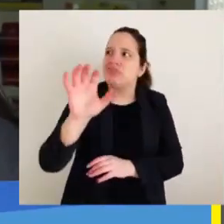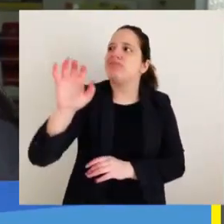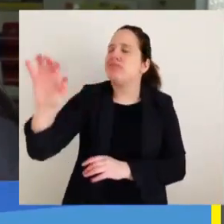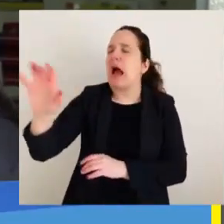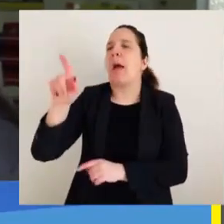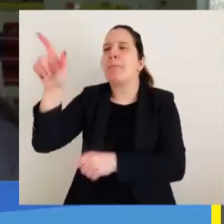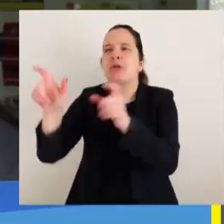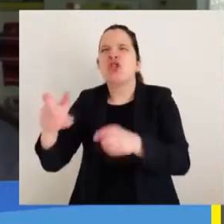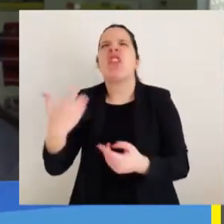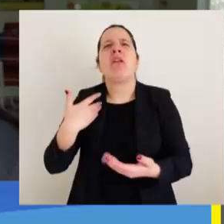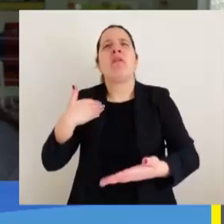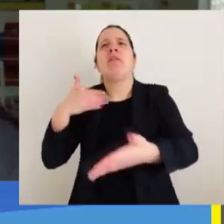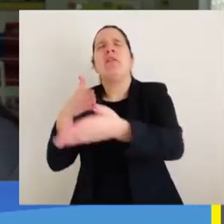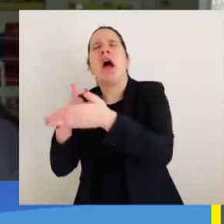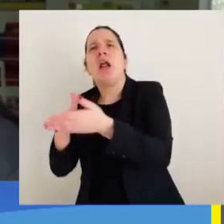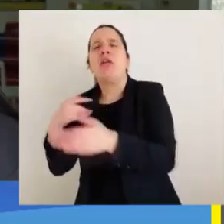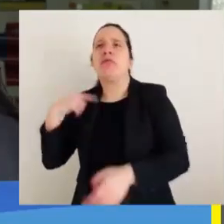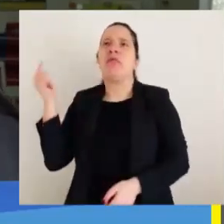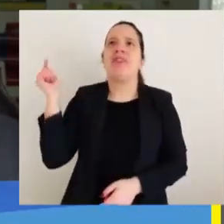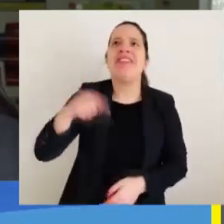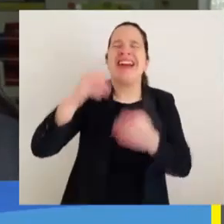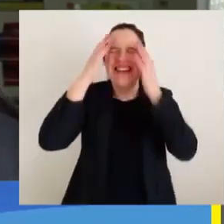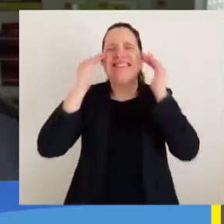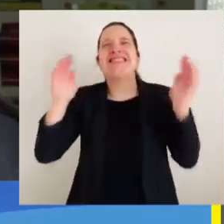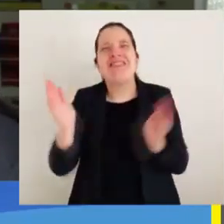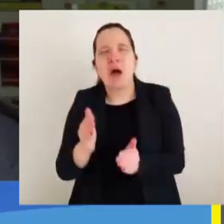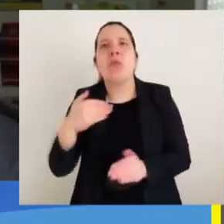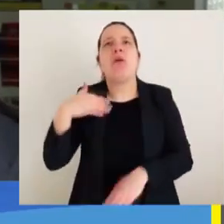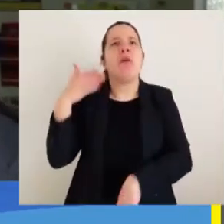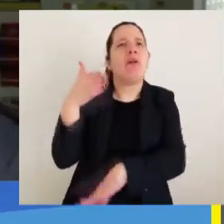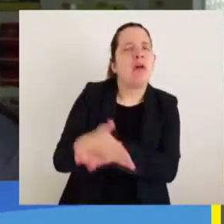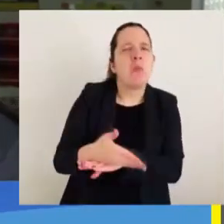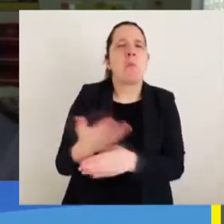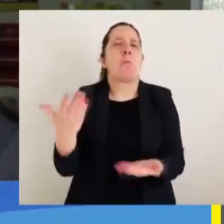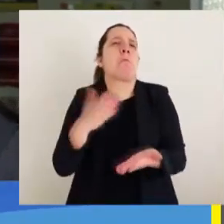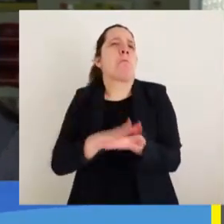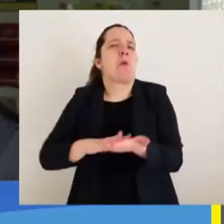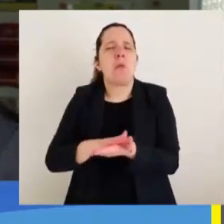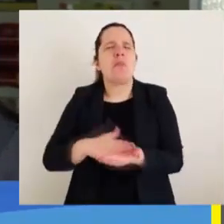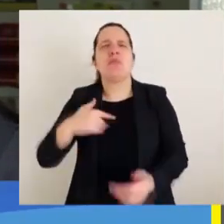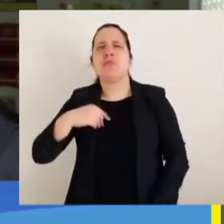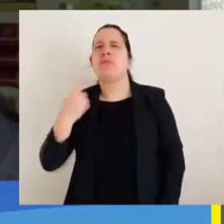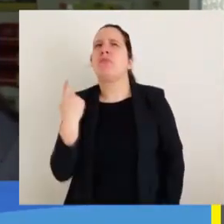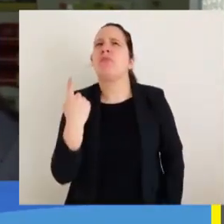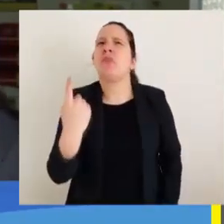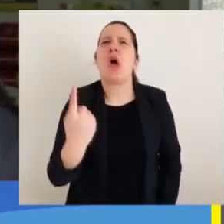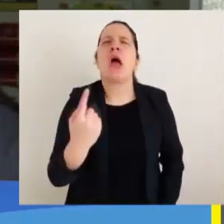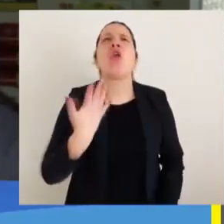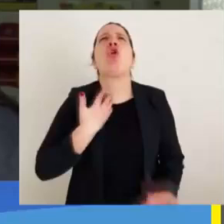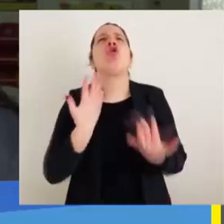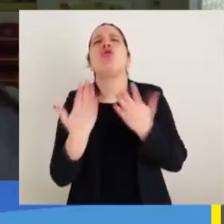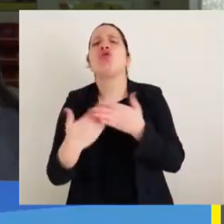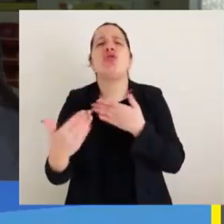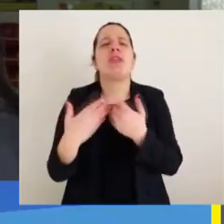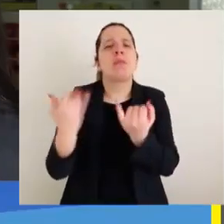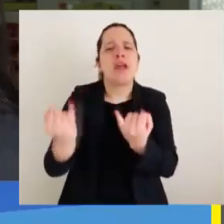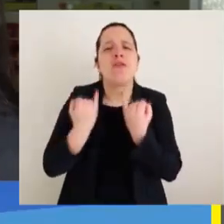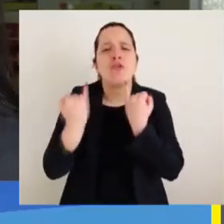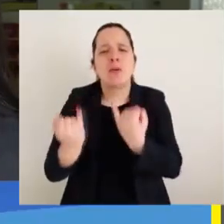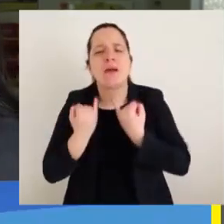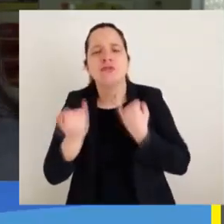usuarios, de las dificultades que ellos tienen acá en el CESFAM, por ejemplo, dificultad para acercarse, para obtener información,